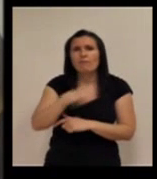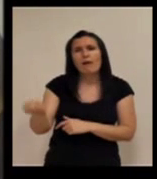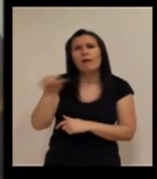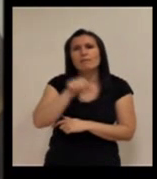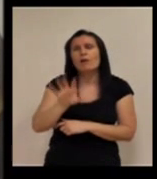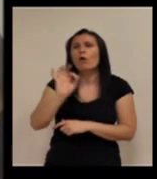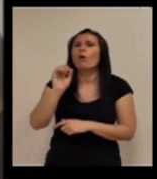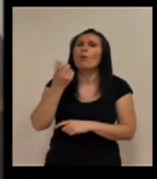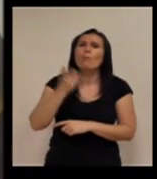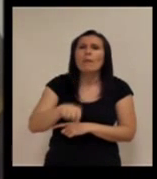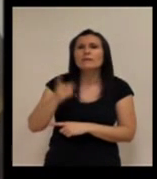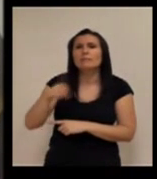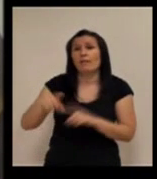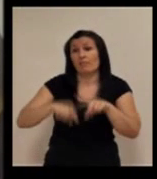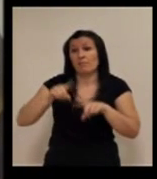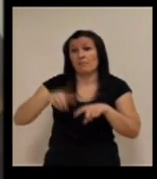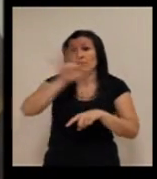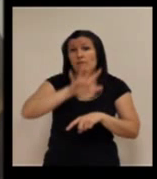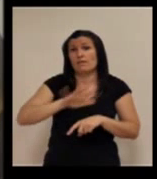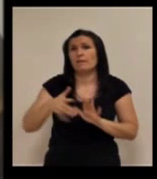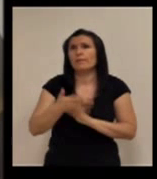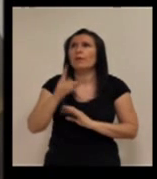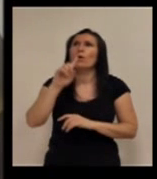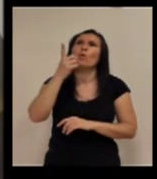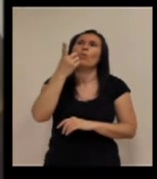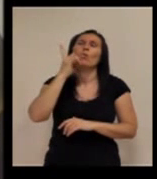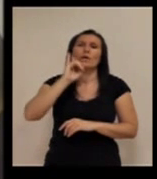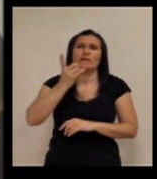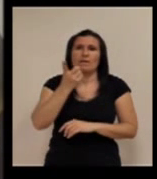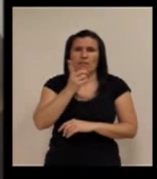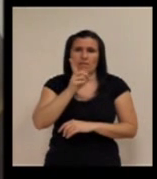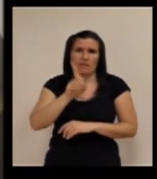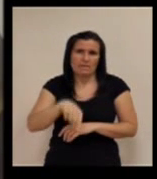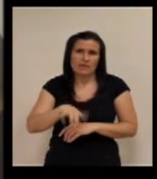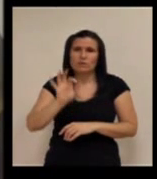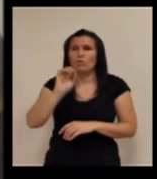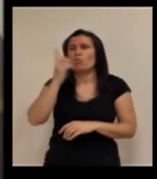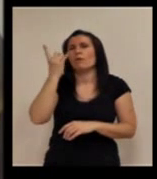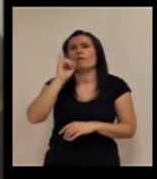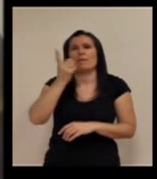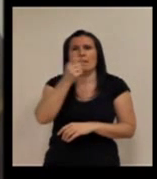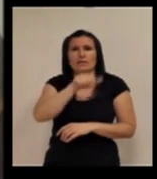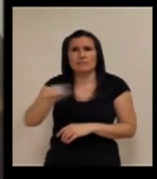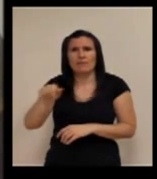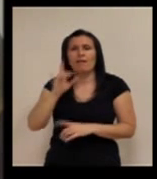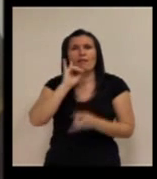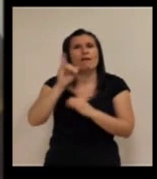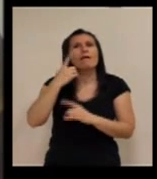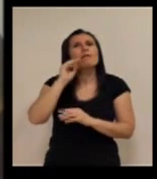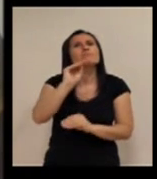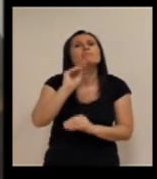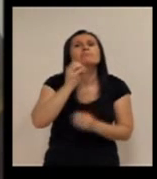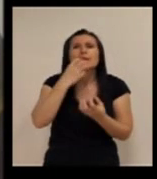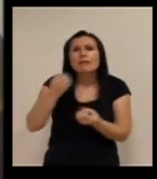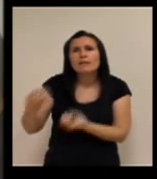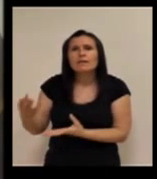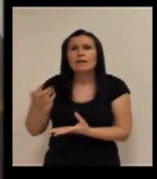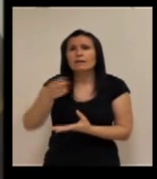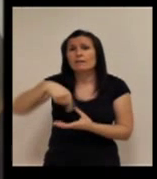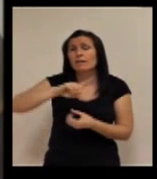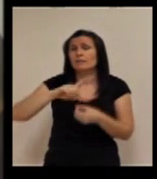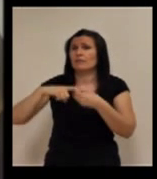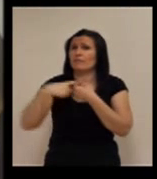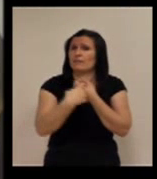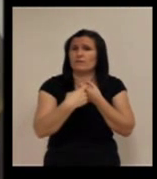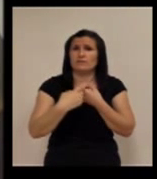cada mes, dependiendo de la zona de España, pues se obliga a una llamada al mes o a la semana. Todo eso detrás lo que lleva son unos motores y unas